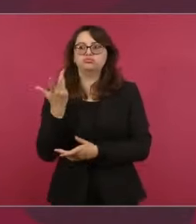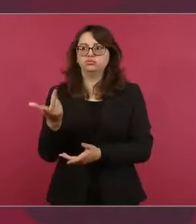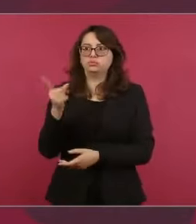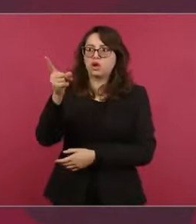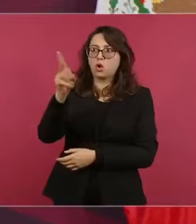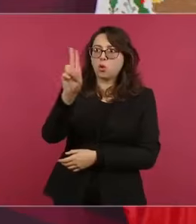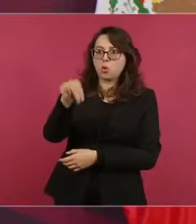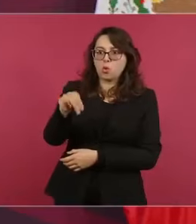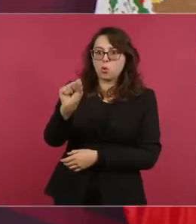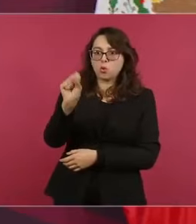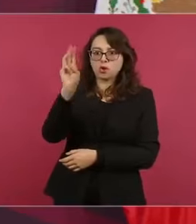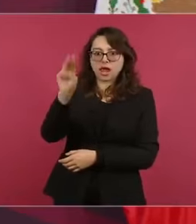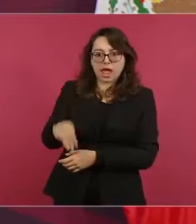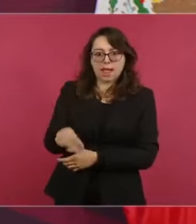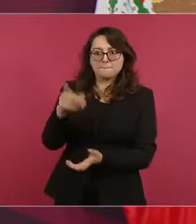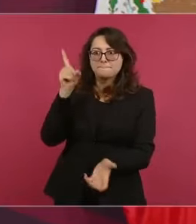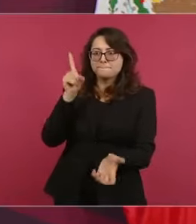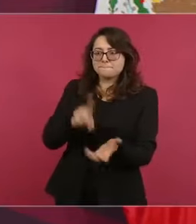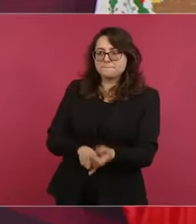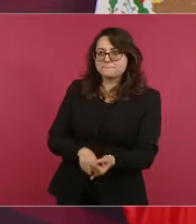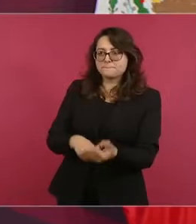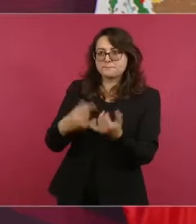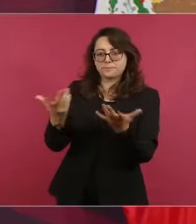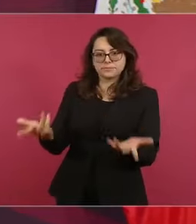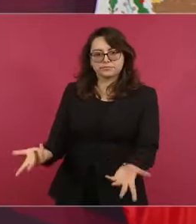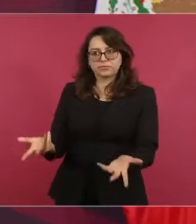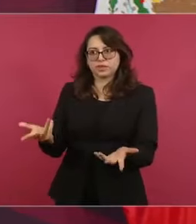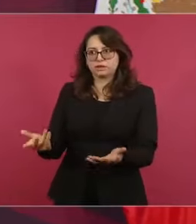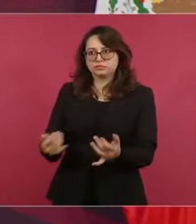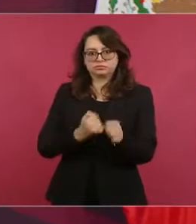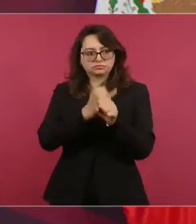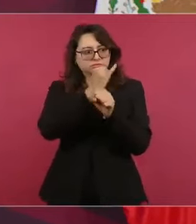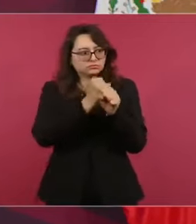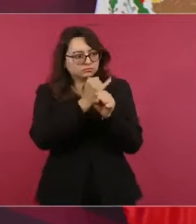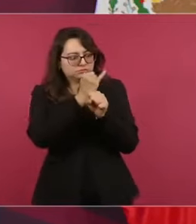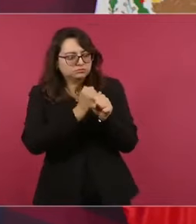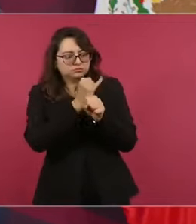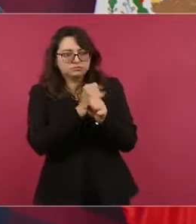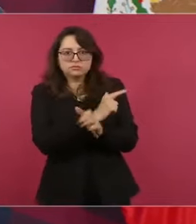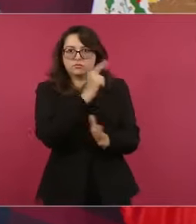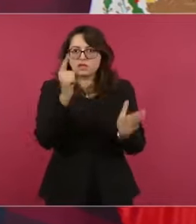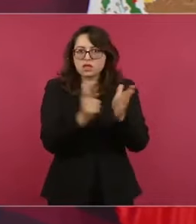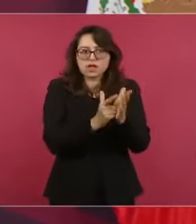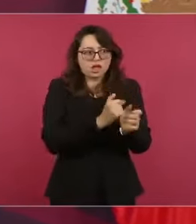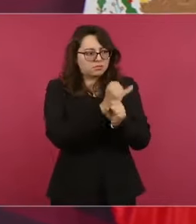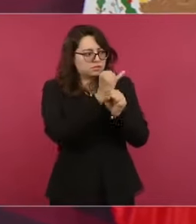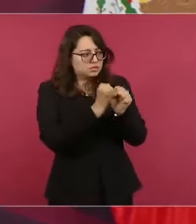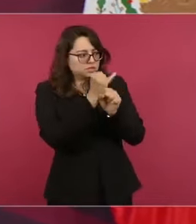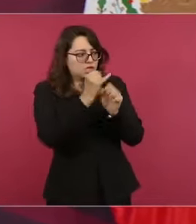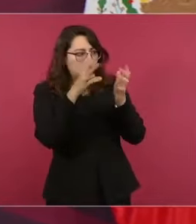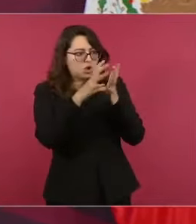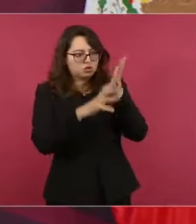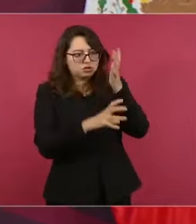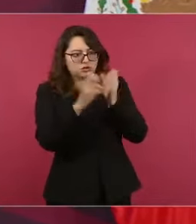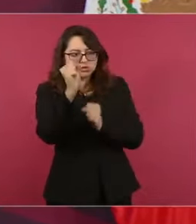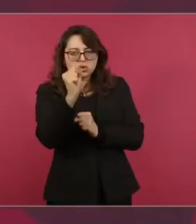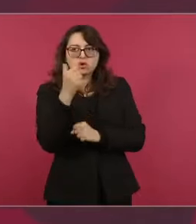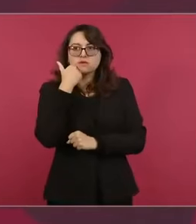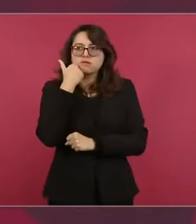de Estudios Jurídicos de la UNAM.